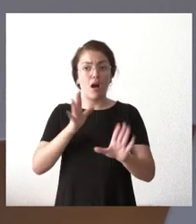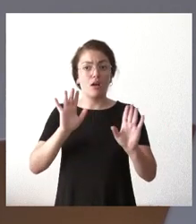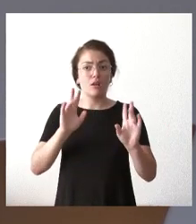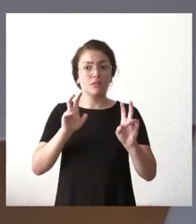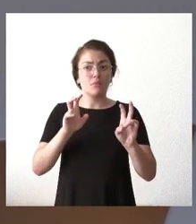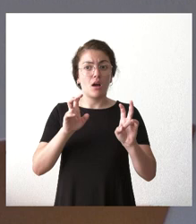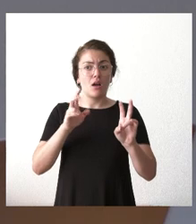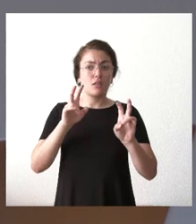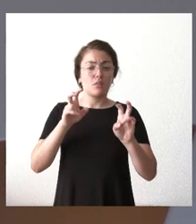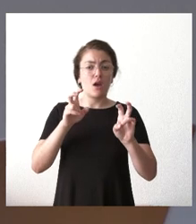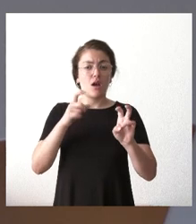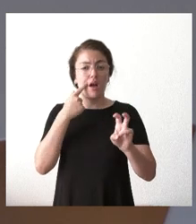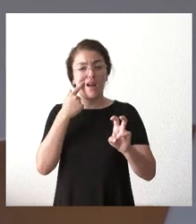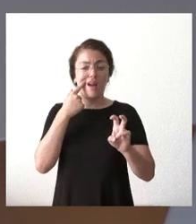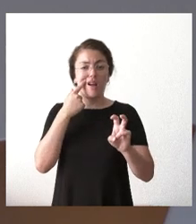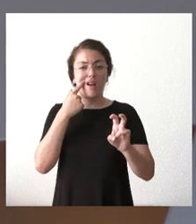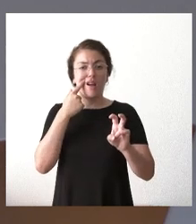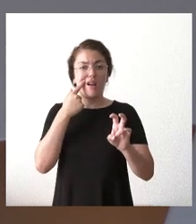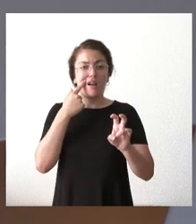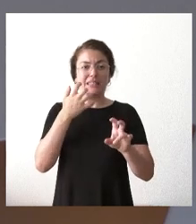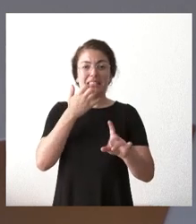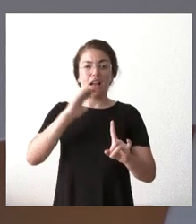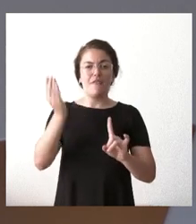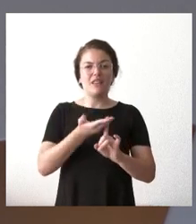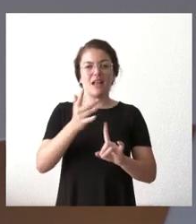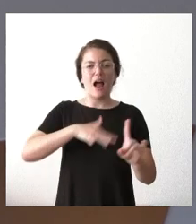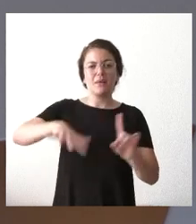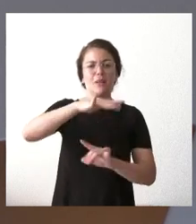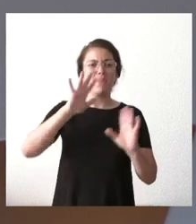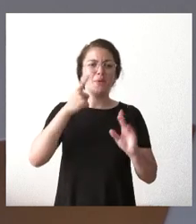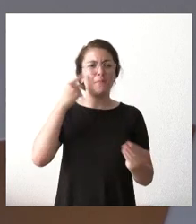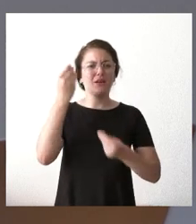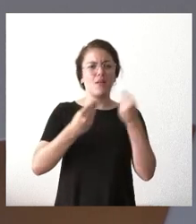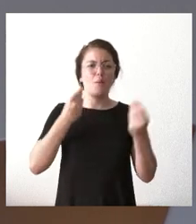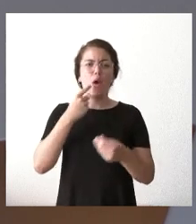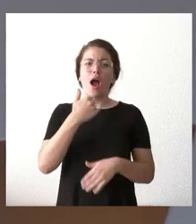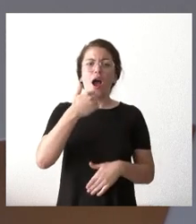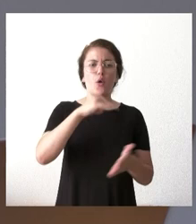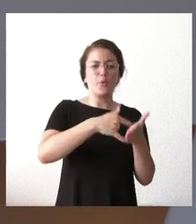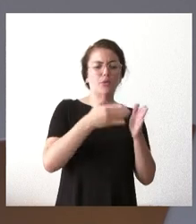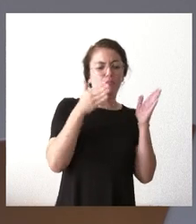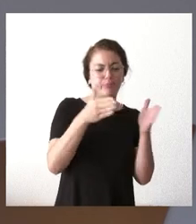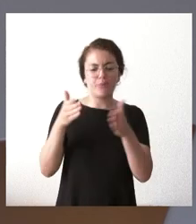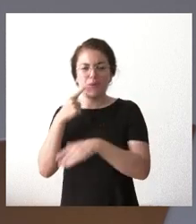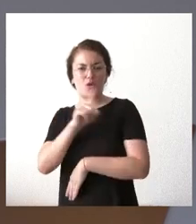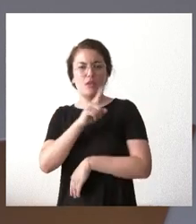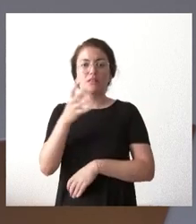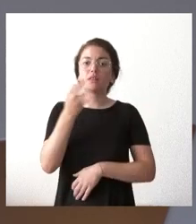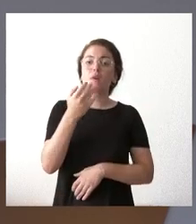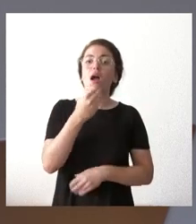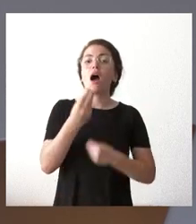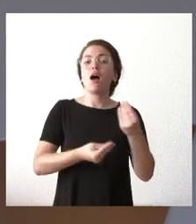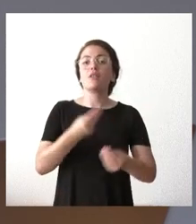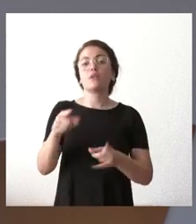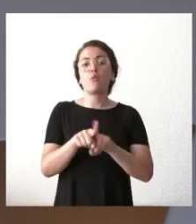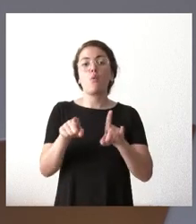pero entendíamos que esa actuación individual proyecto por proyecto no era un escenario adecuado entendíamos que tiene que haber un escenario